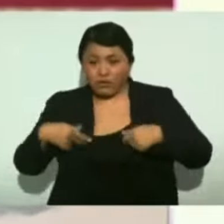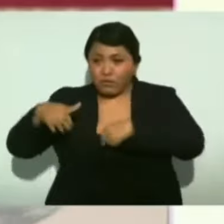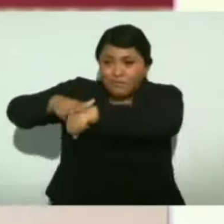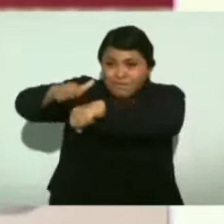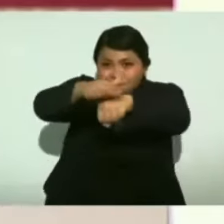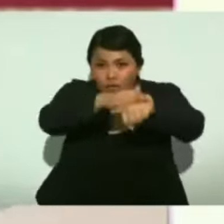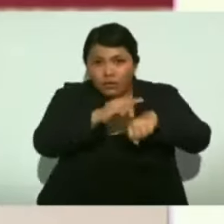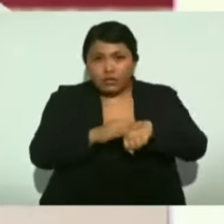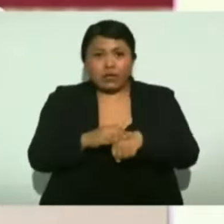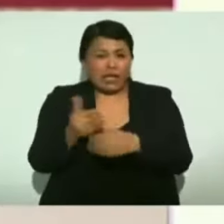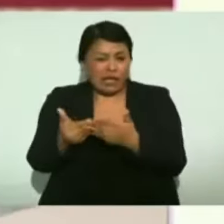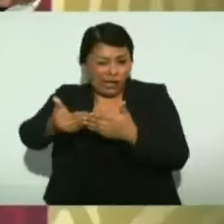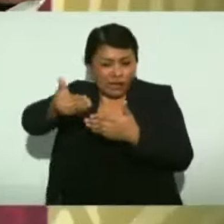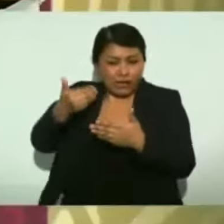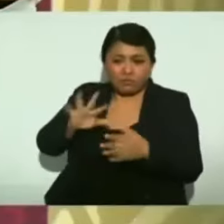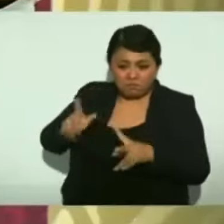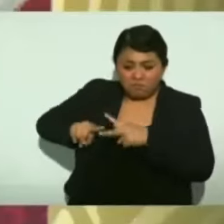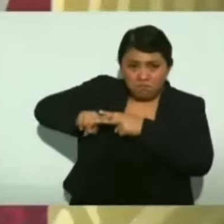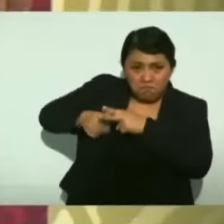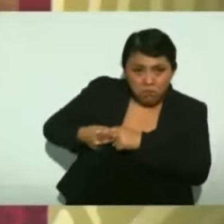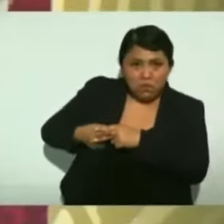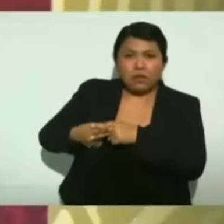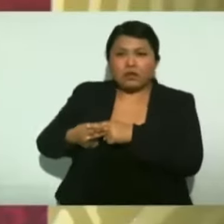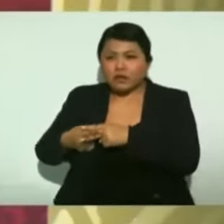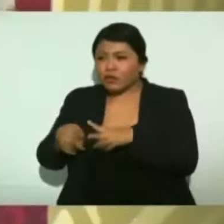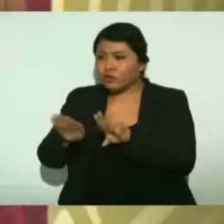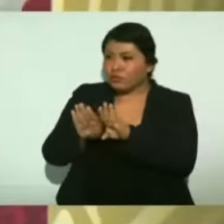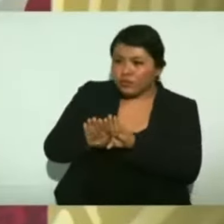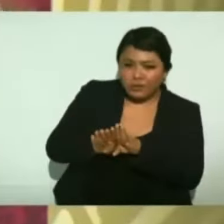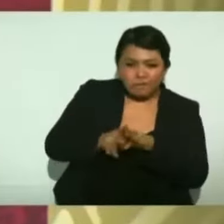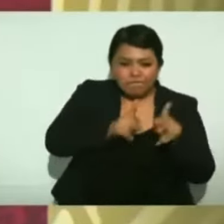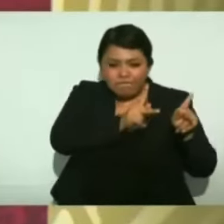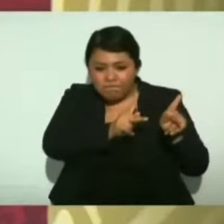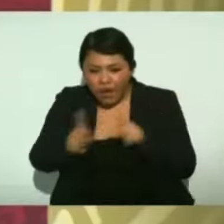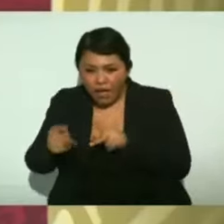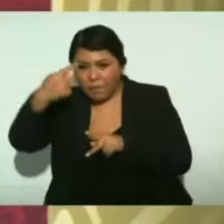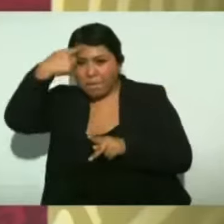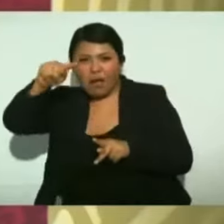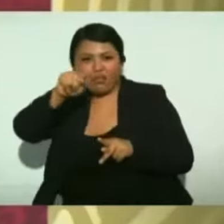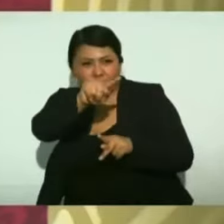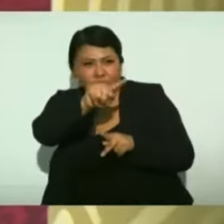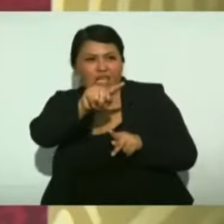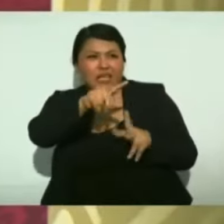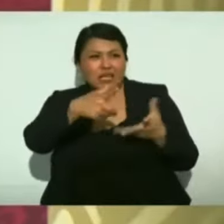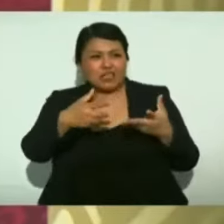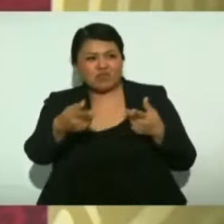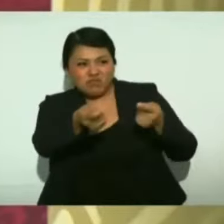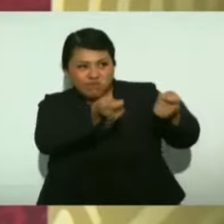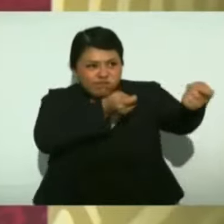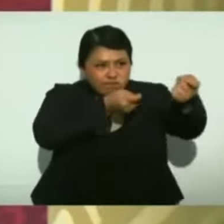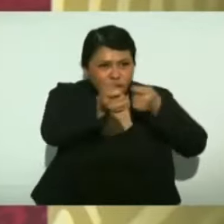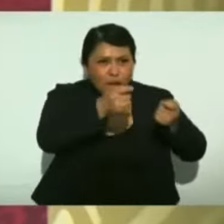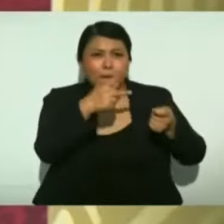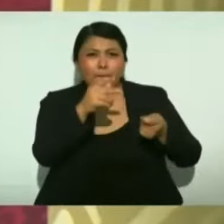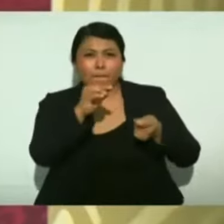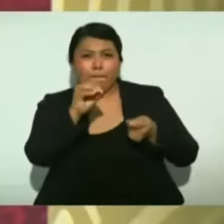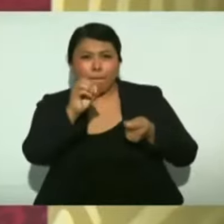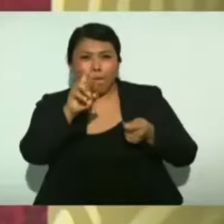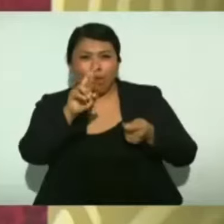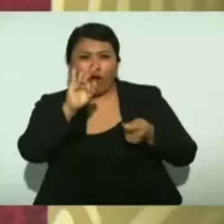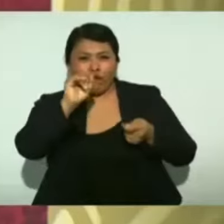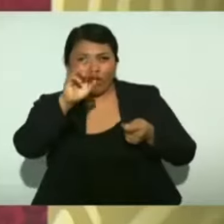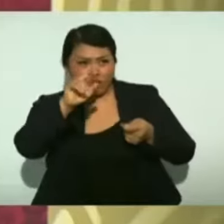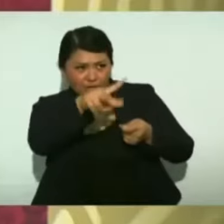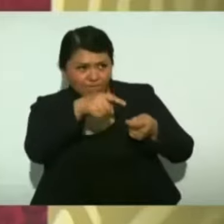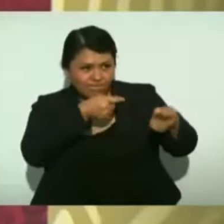iniciado el movimiento en contra de la dictadura porfirista en esta región del estado